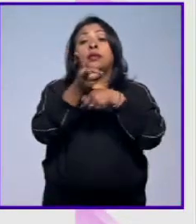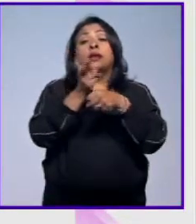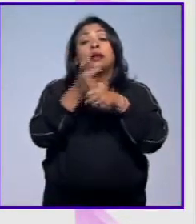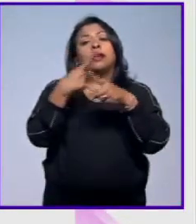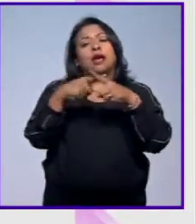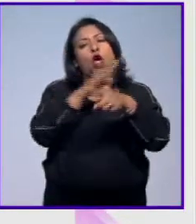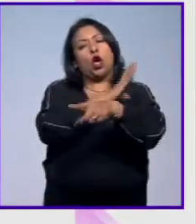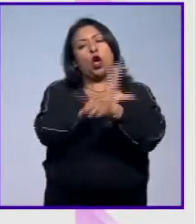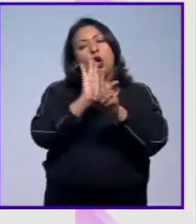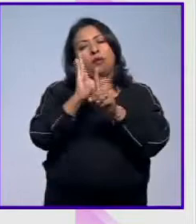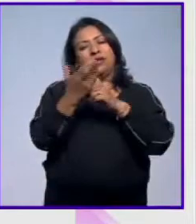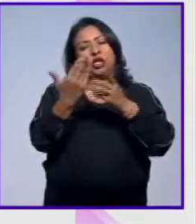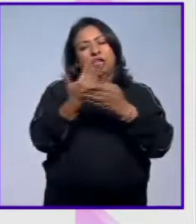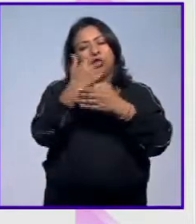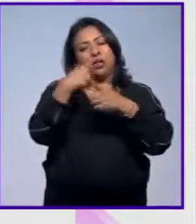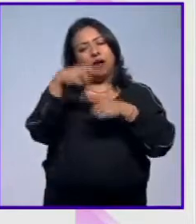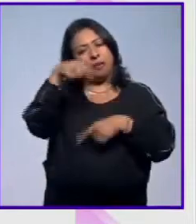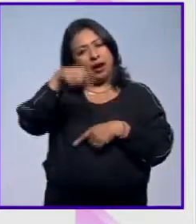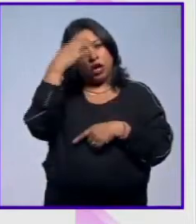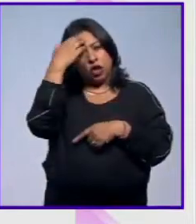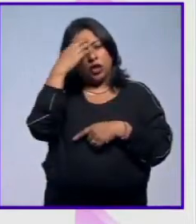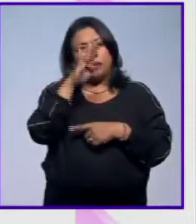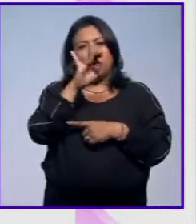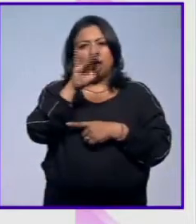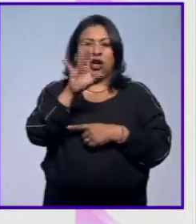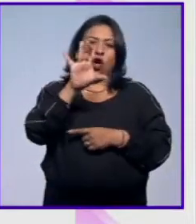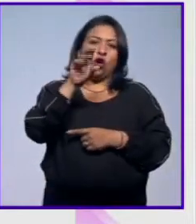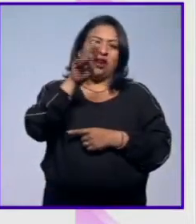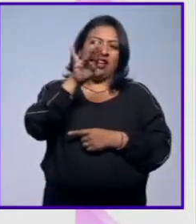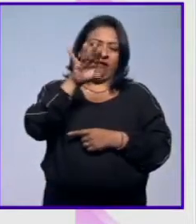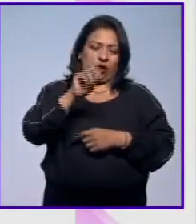Nacional para el Conocimiento y Uso de la Biodiversidad, CONAVIO.